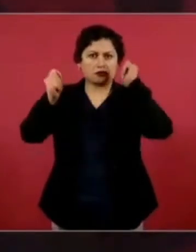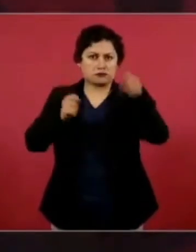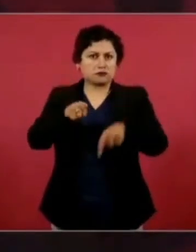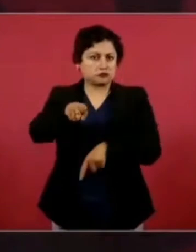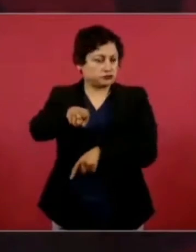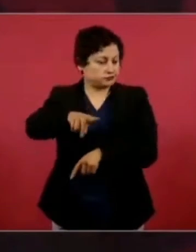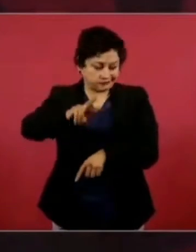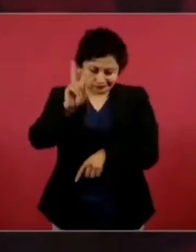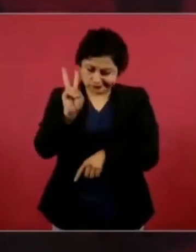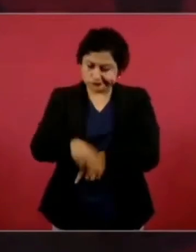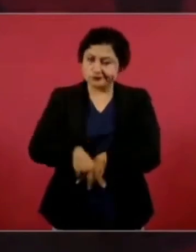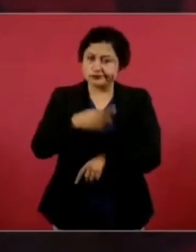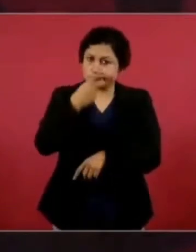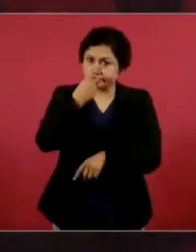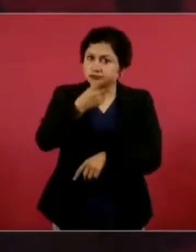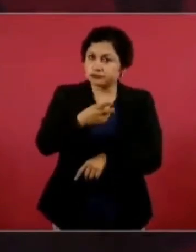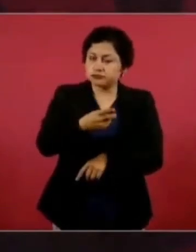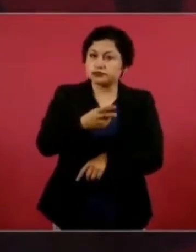llegan